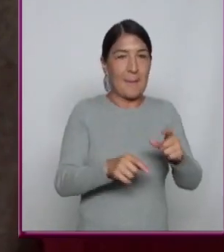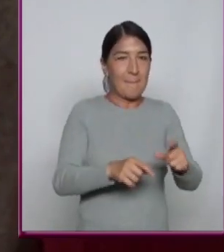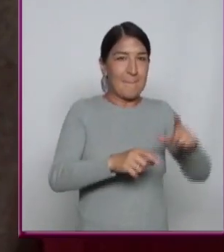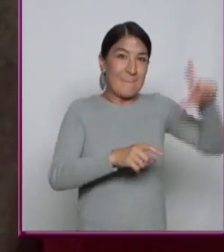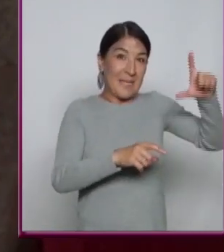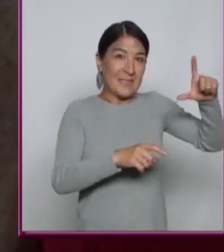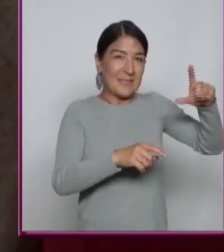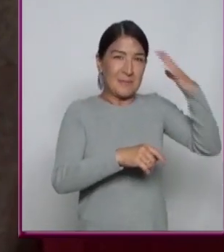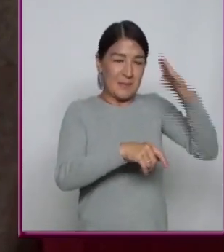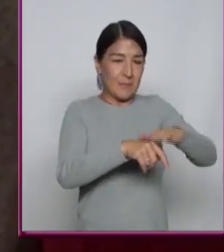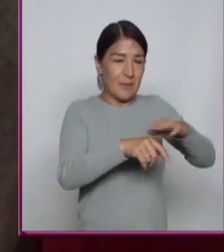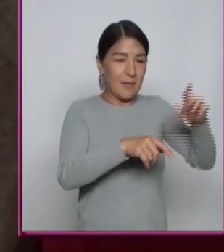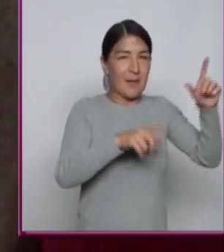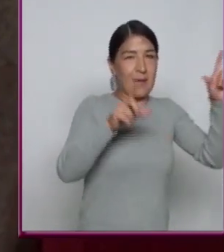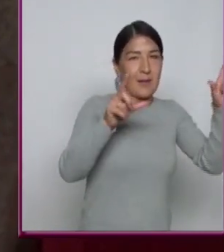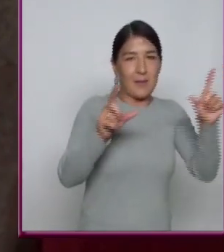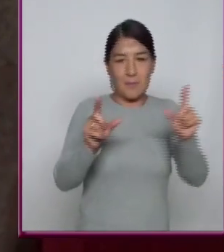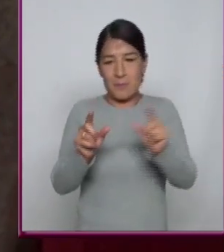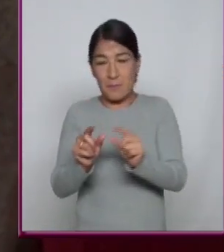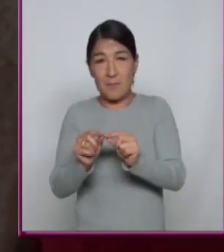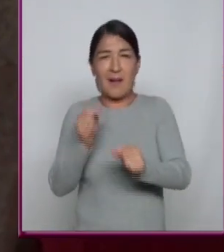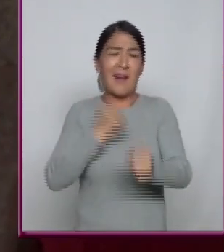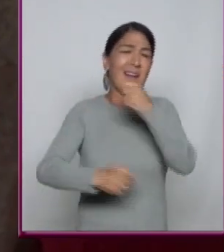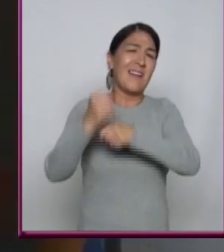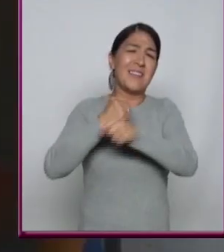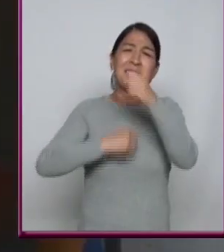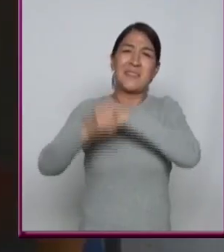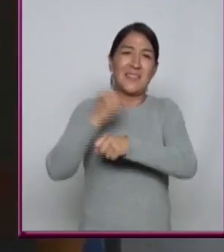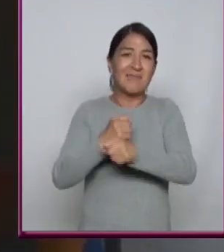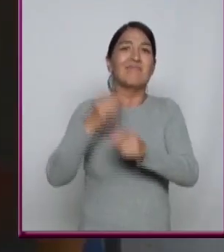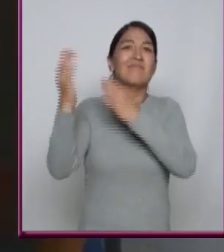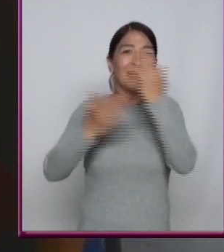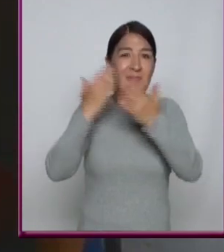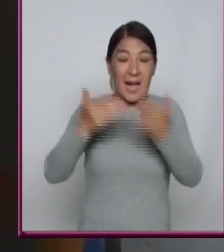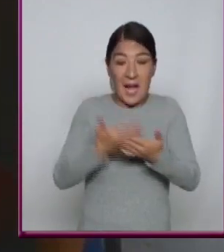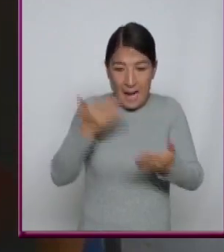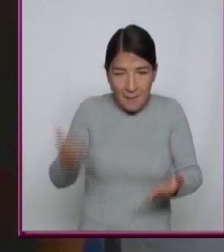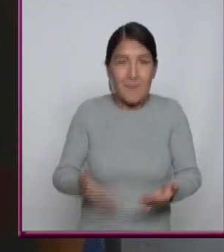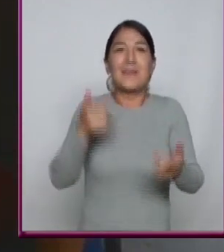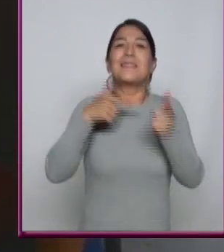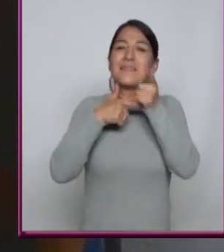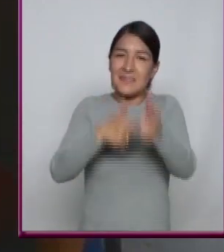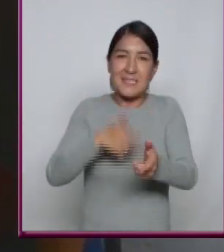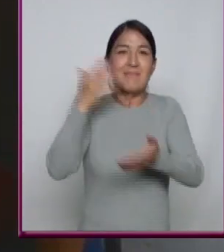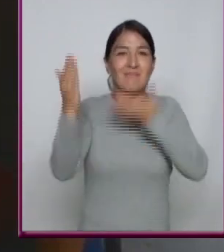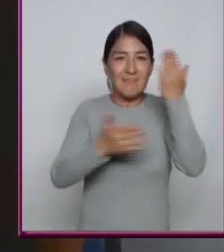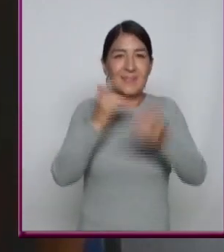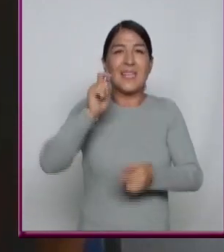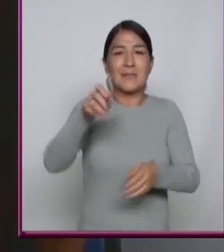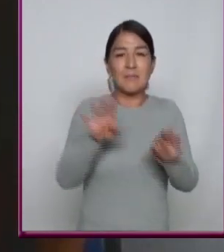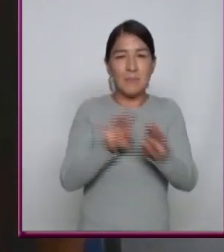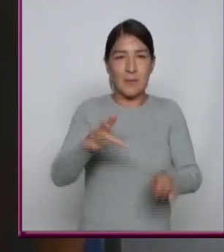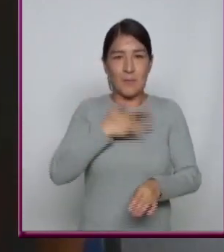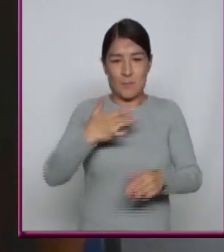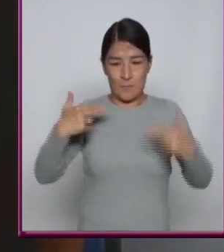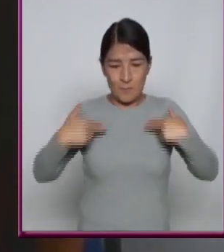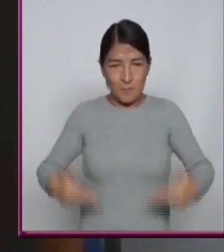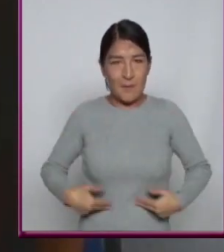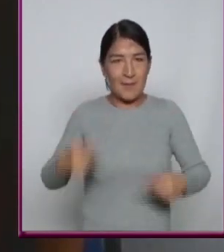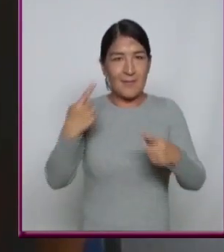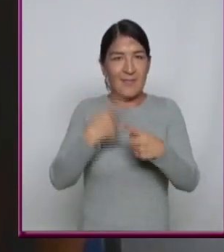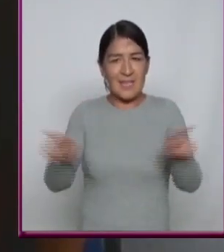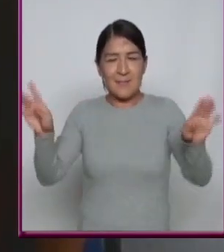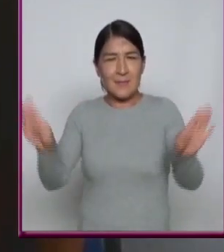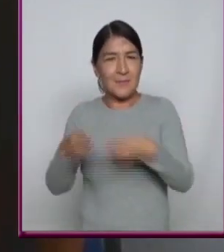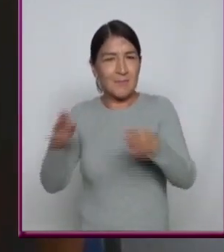Ya lleva Décadas Estudiándose Y obviamente Cada vez Sabemos más Tanto Sobre la percepción Humana Del sonido